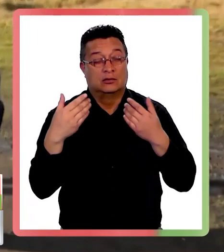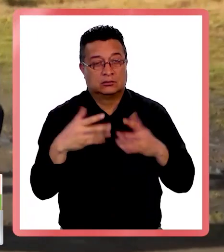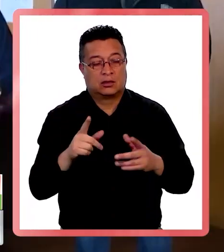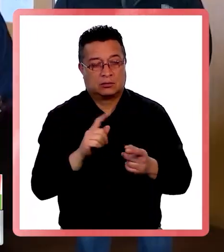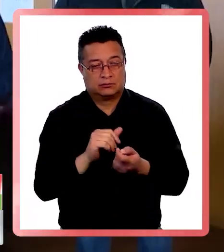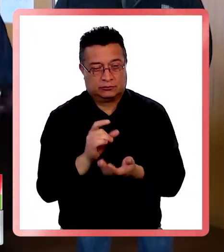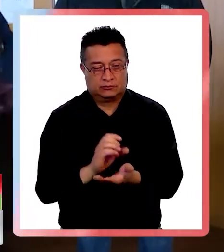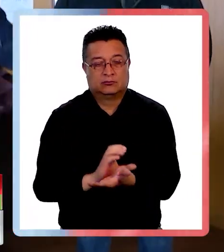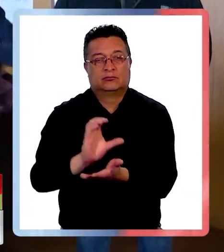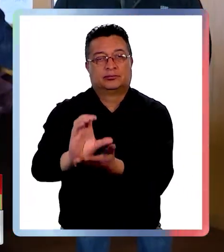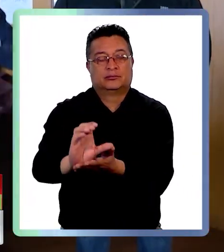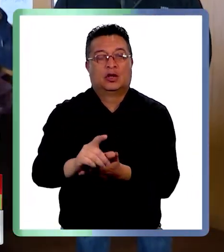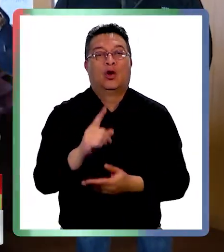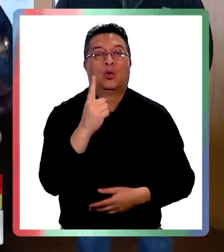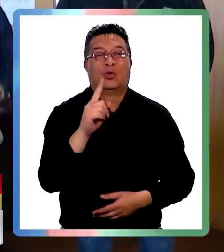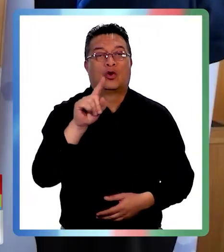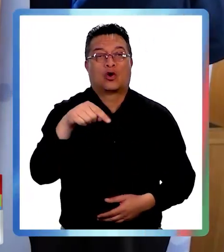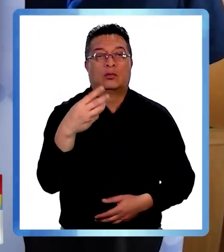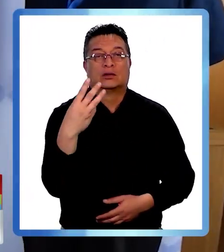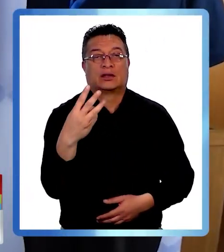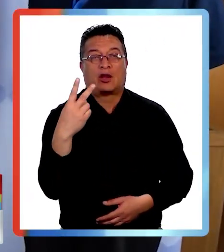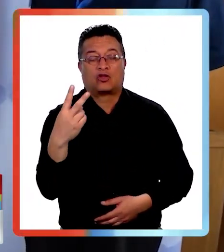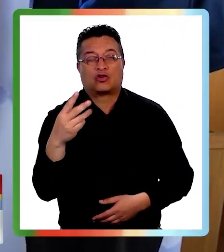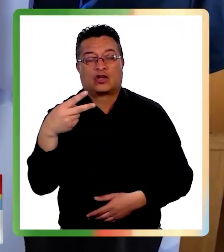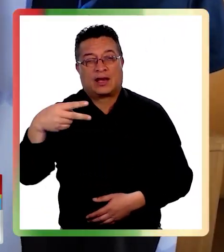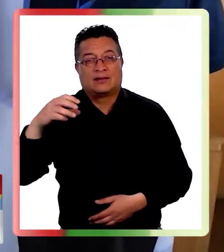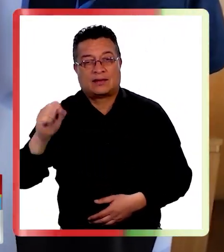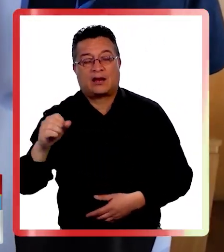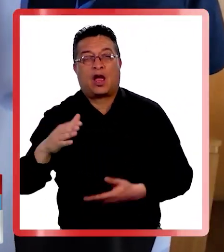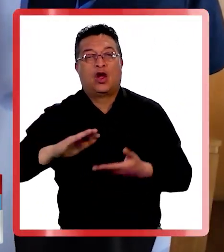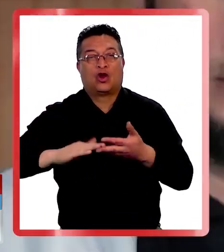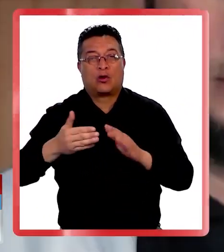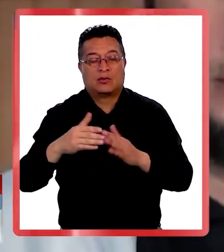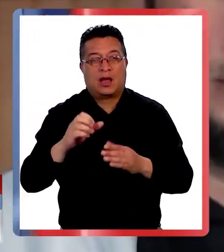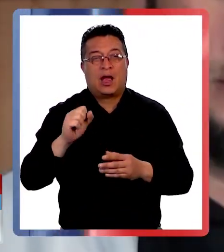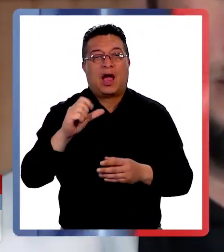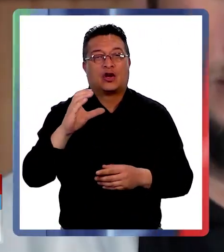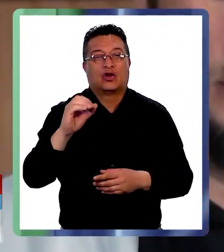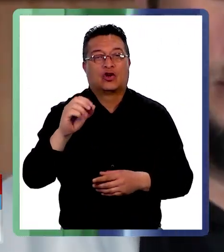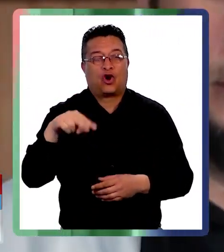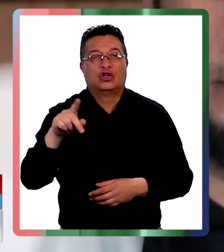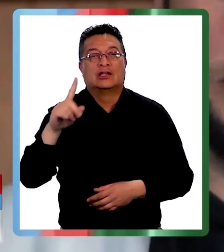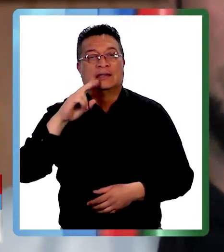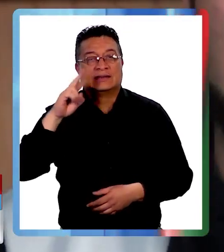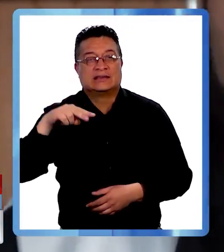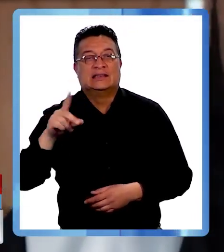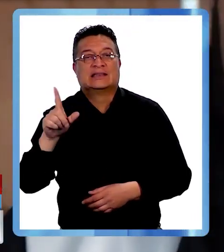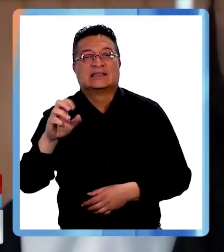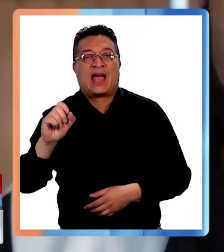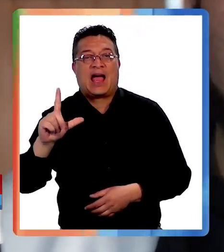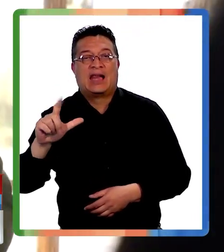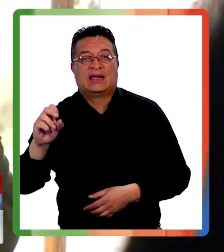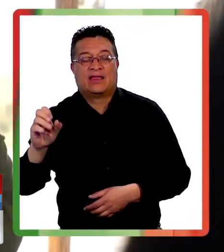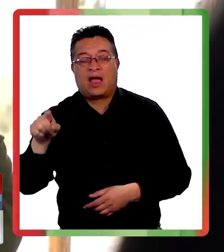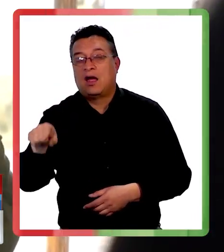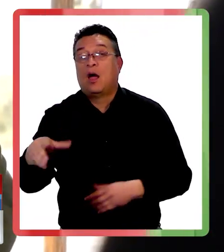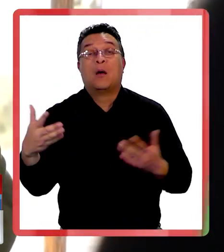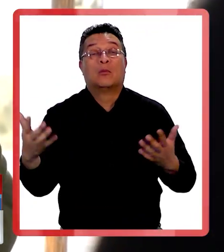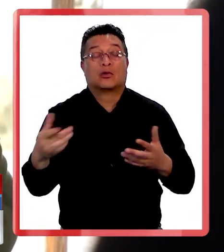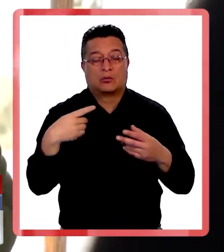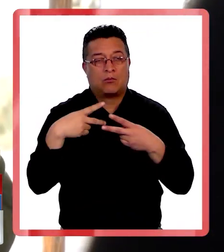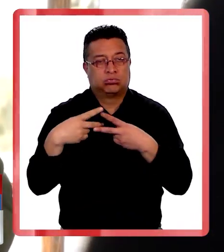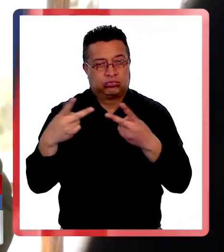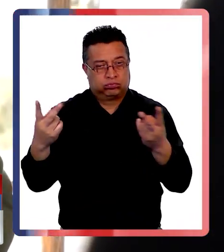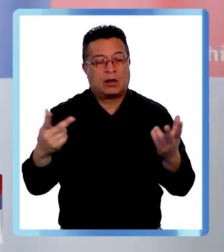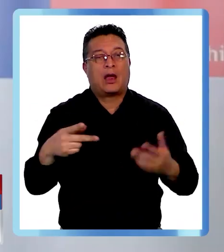una ceremonia de transferencia de 1,32 hectáreas para la comunidad Ancón Sin Salida, con el fin de que ellos hagan la